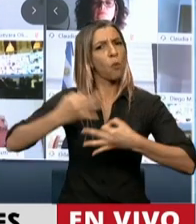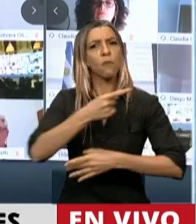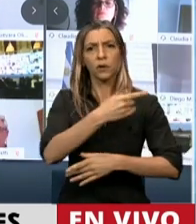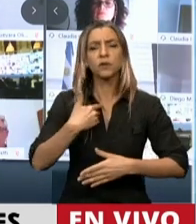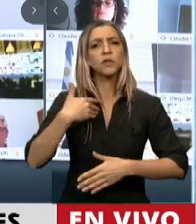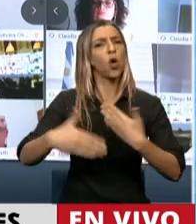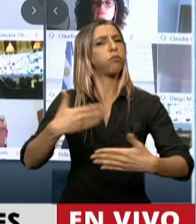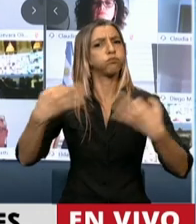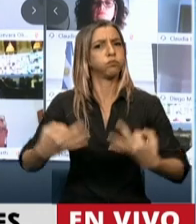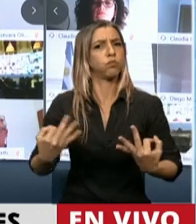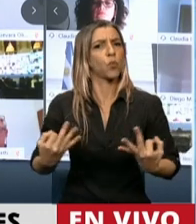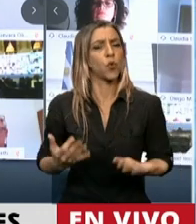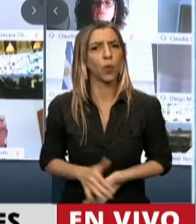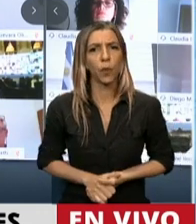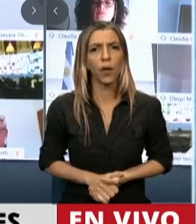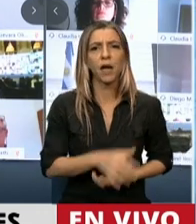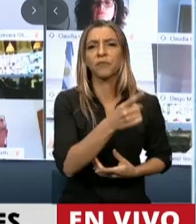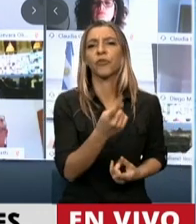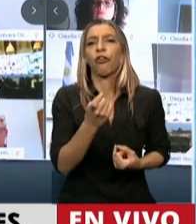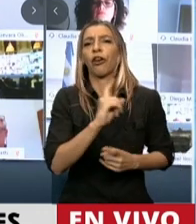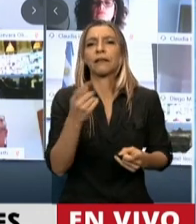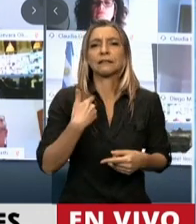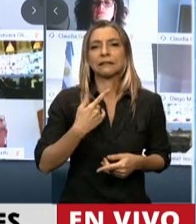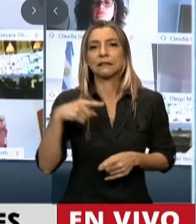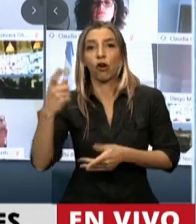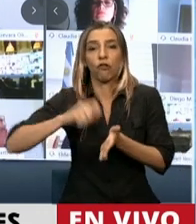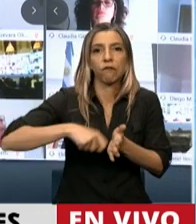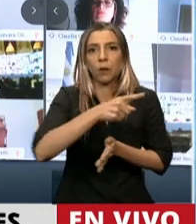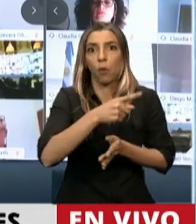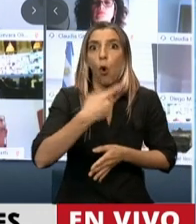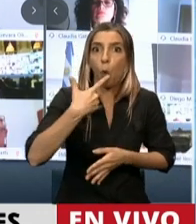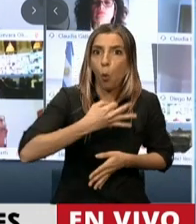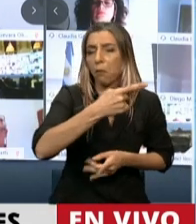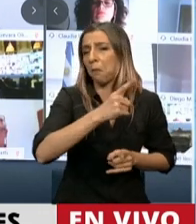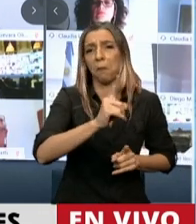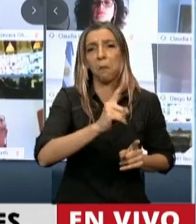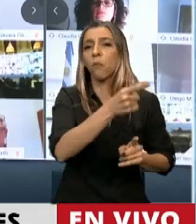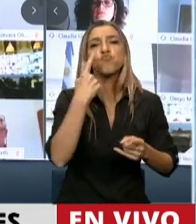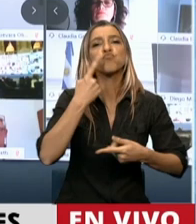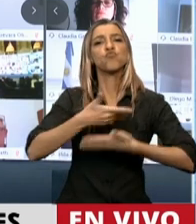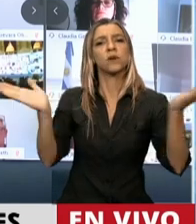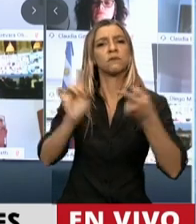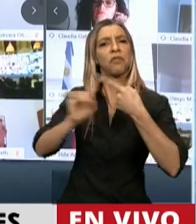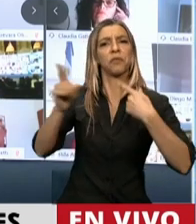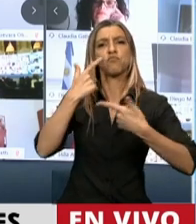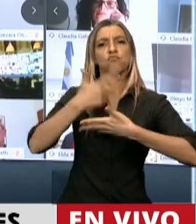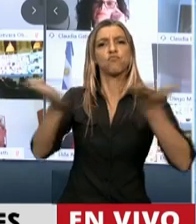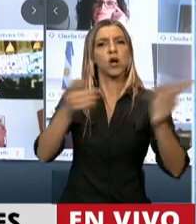pasar por una escribanía para sostener la palabra cuando la daba. Ese fue Ramón Ayala,